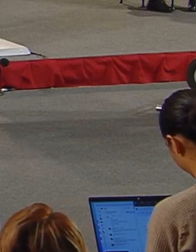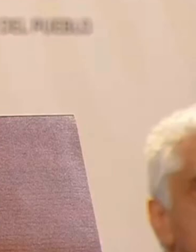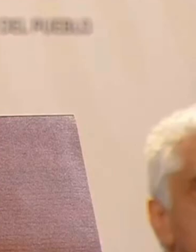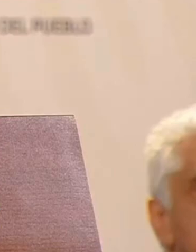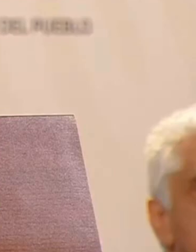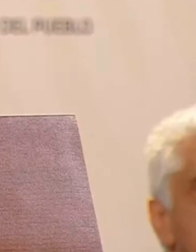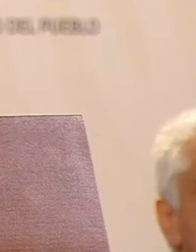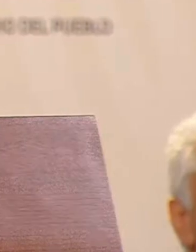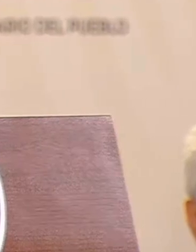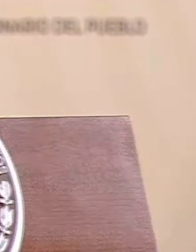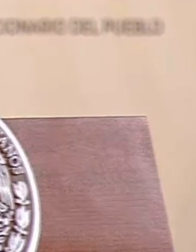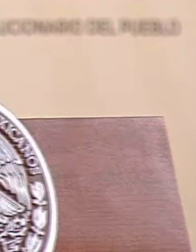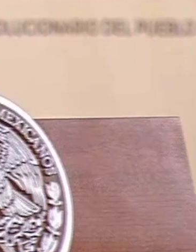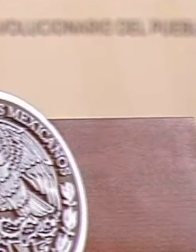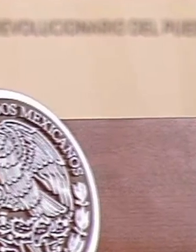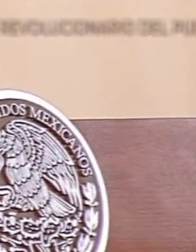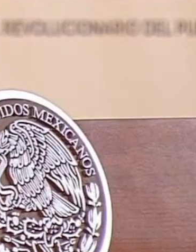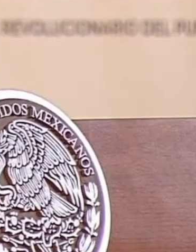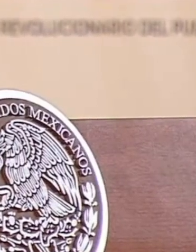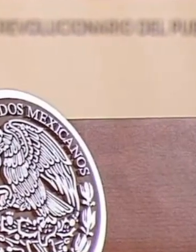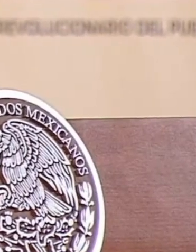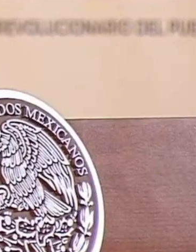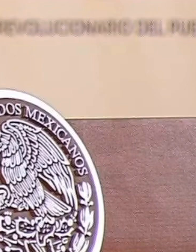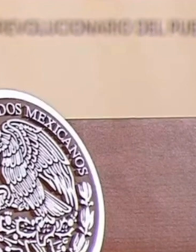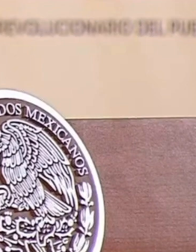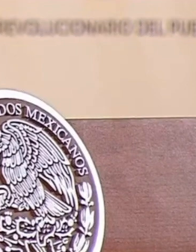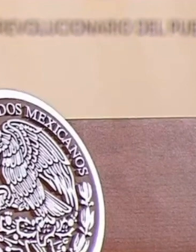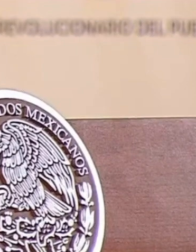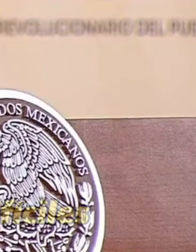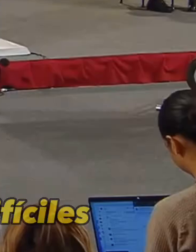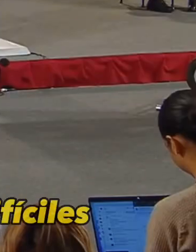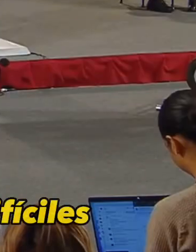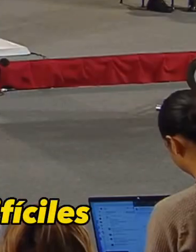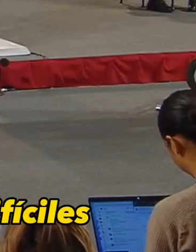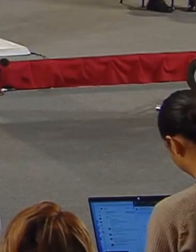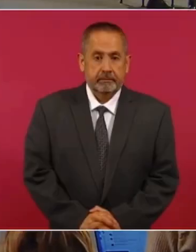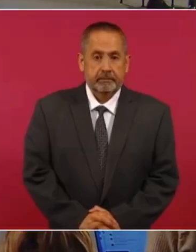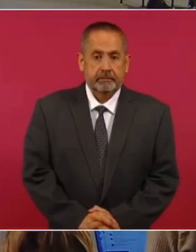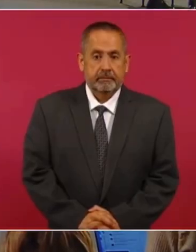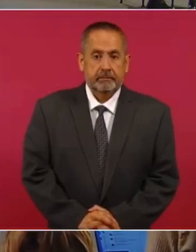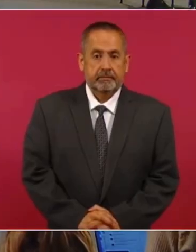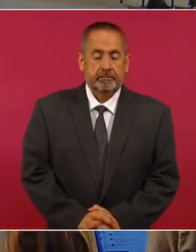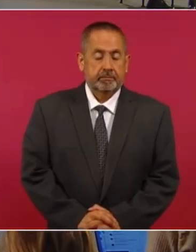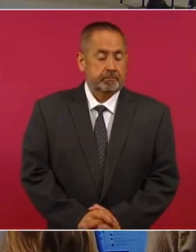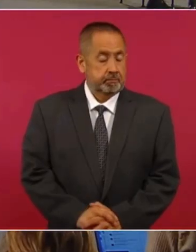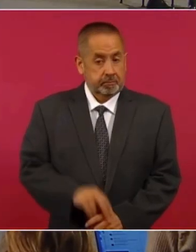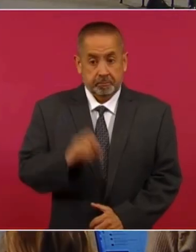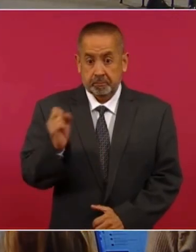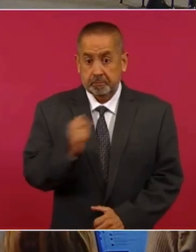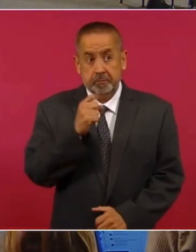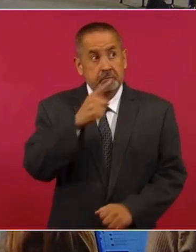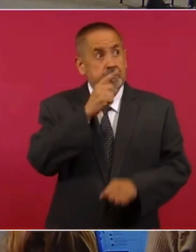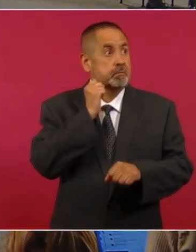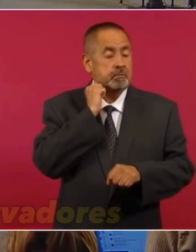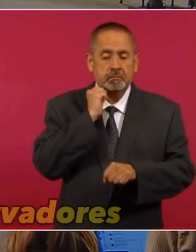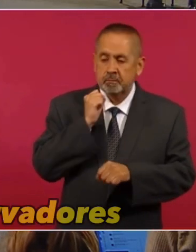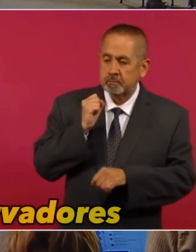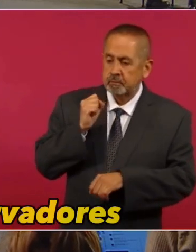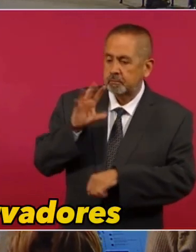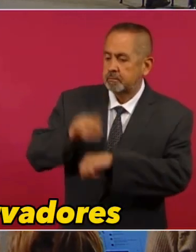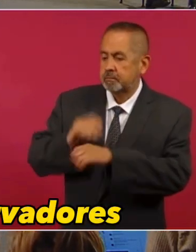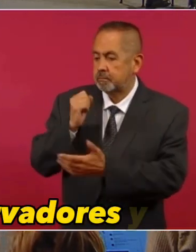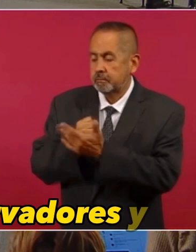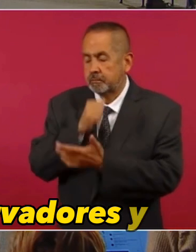muchos problemas. Hay que verlo en las circunstancias tan difíciles en que enfrentaban los liberales a los